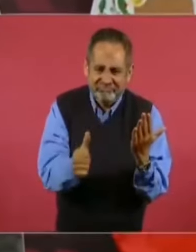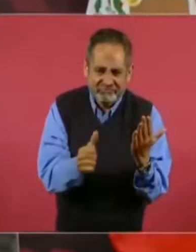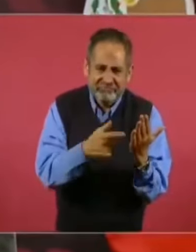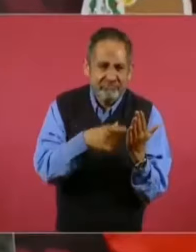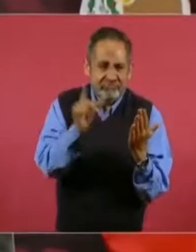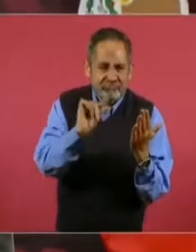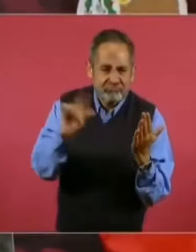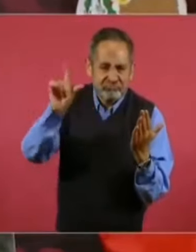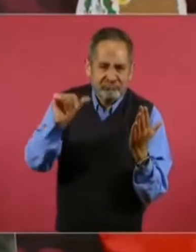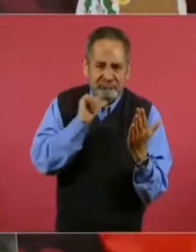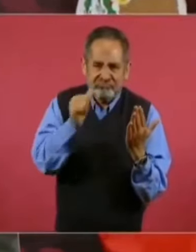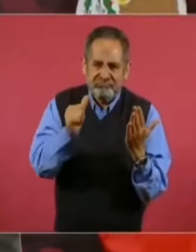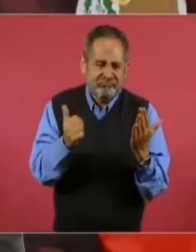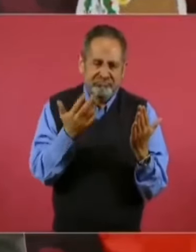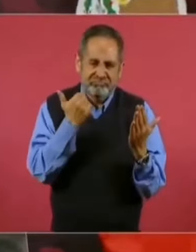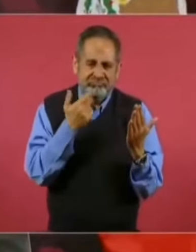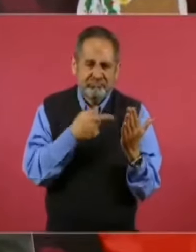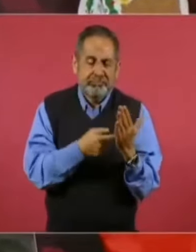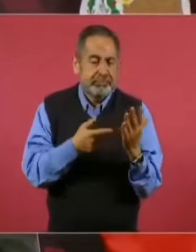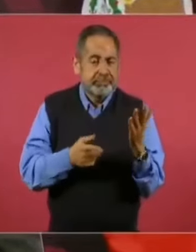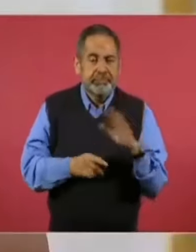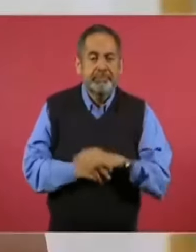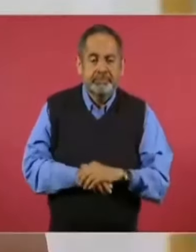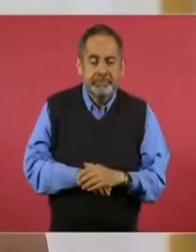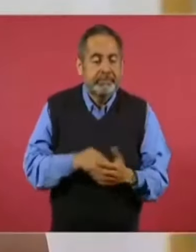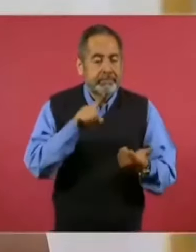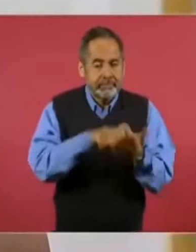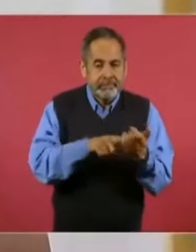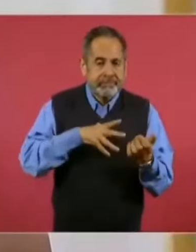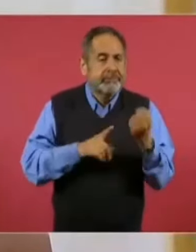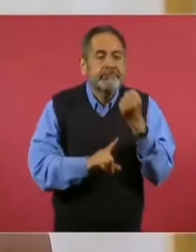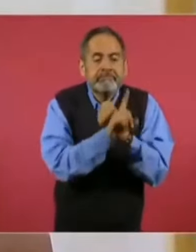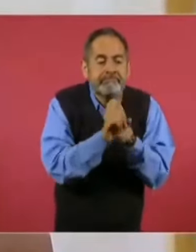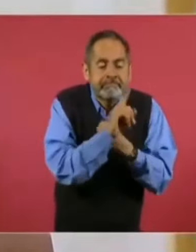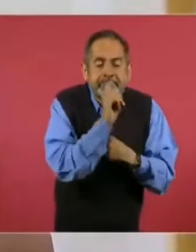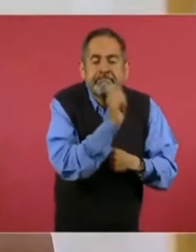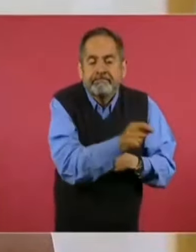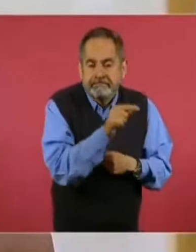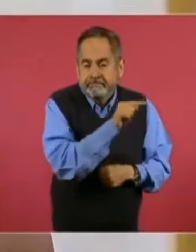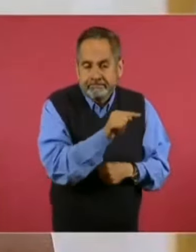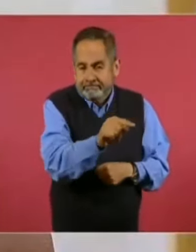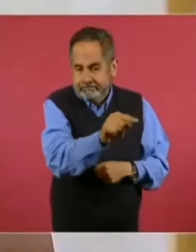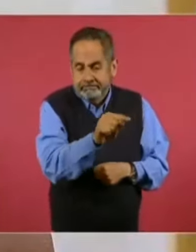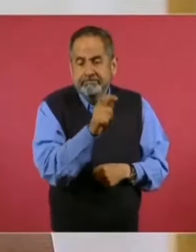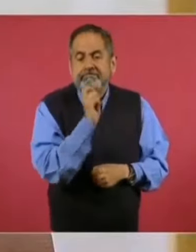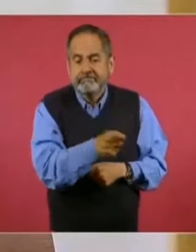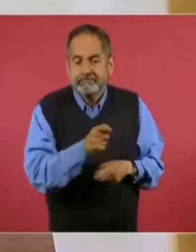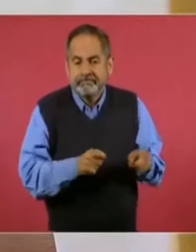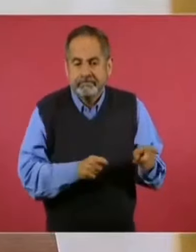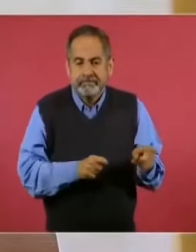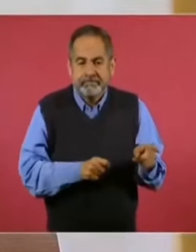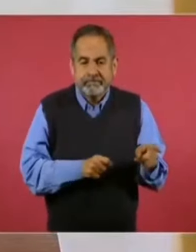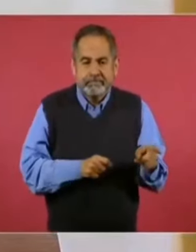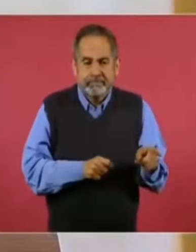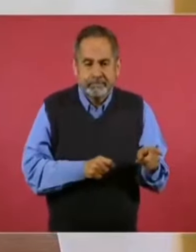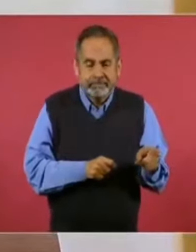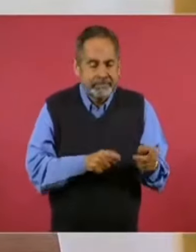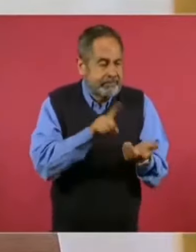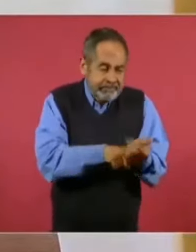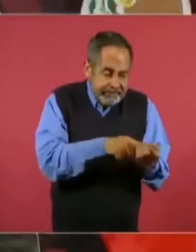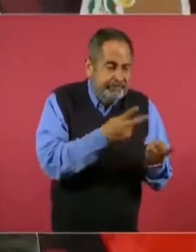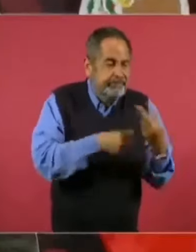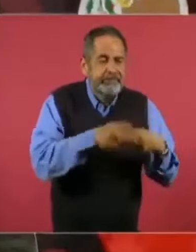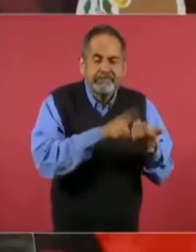y tienen un problema de origen, un mal de origen,